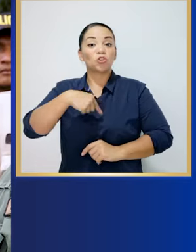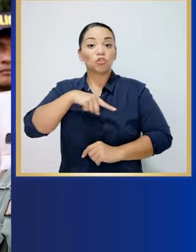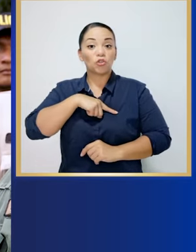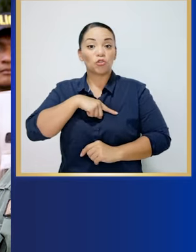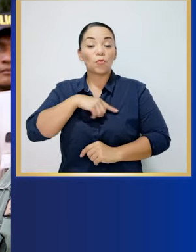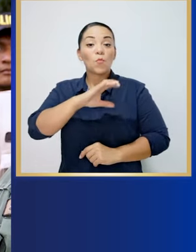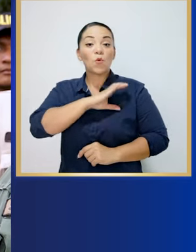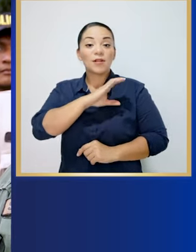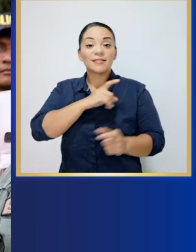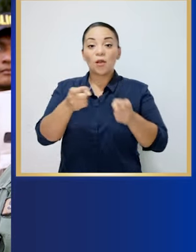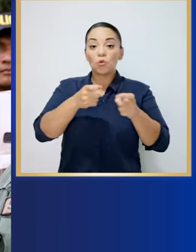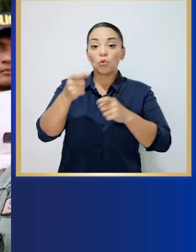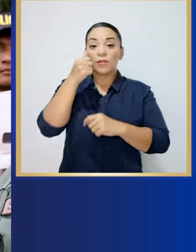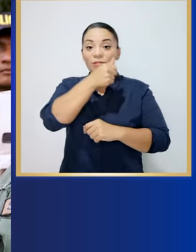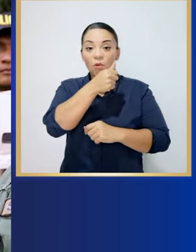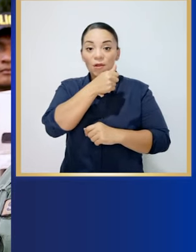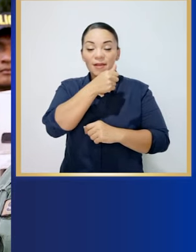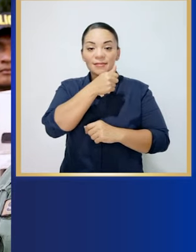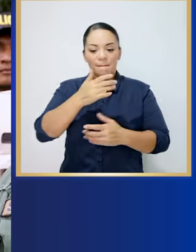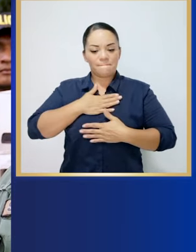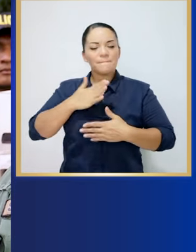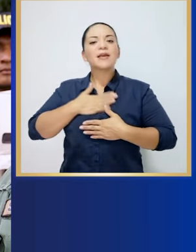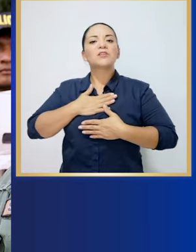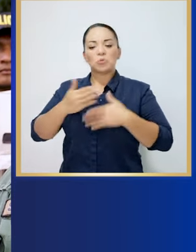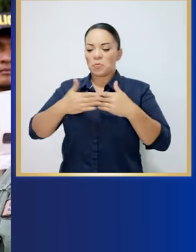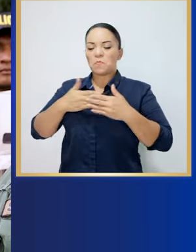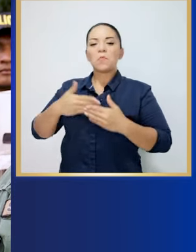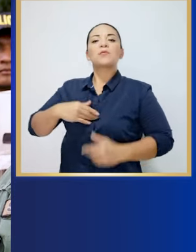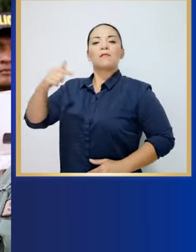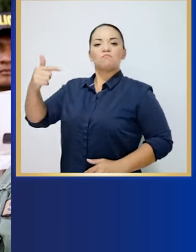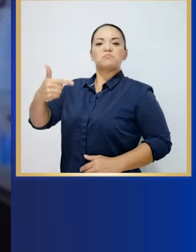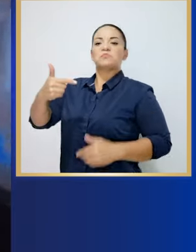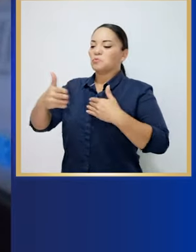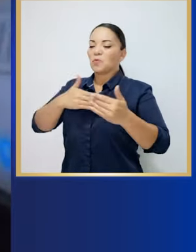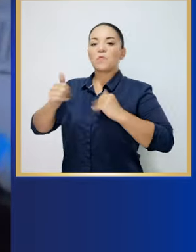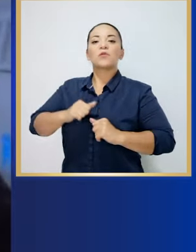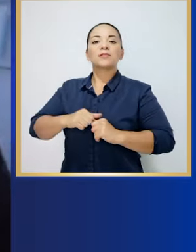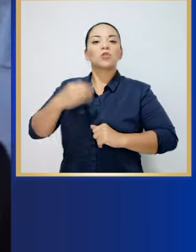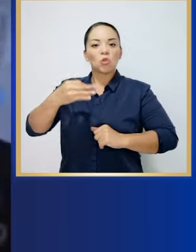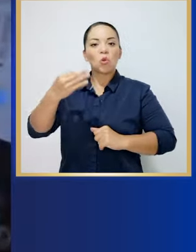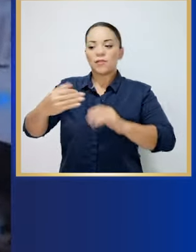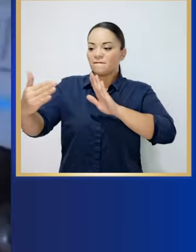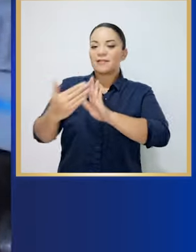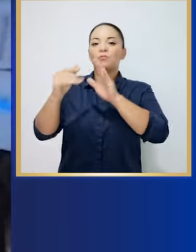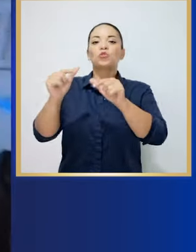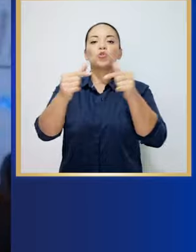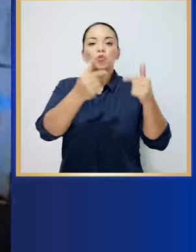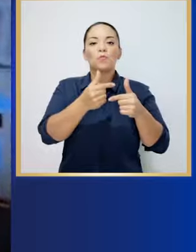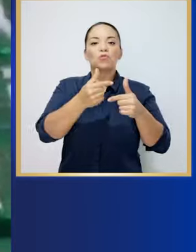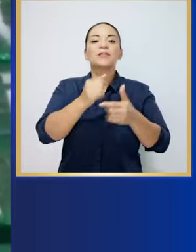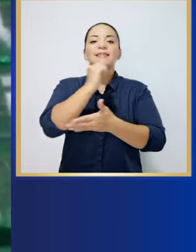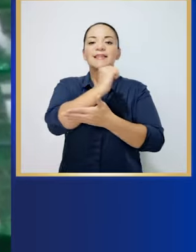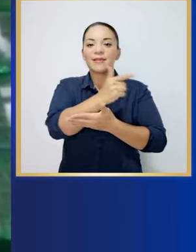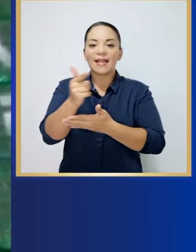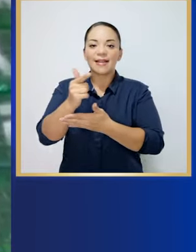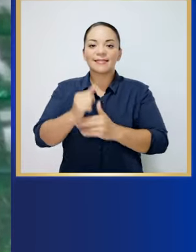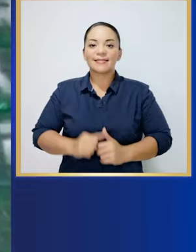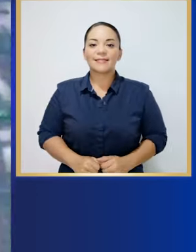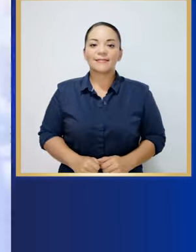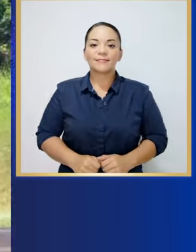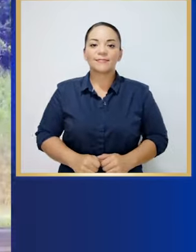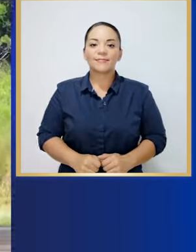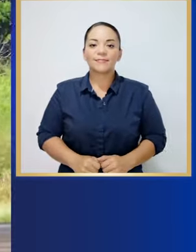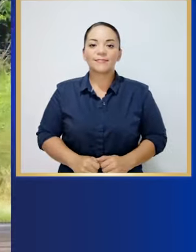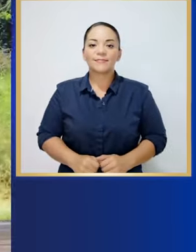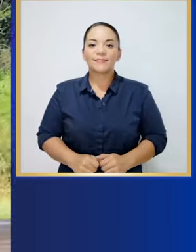También nosotros, la Policía de Control de Drogas, ponemos el pecho a las balas todos los días para desarticular a las bandas criminales.